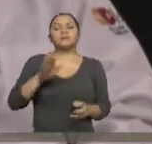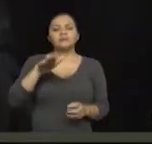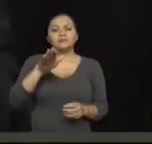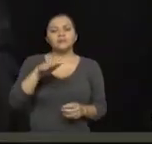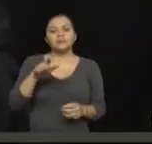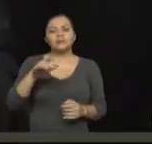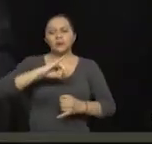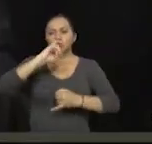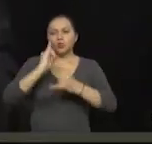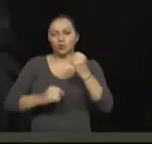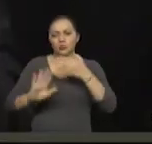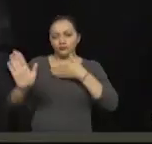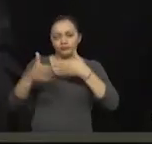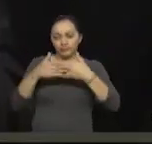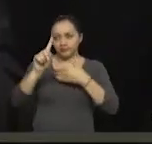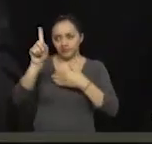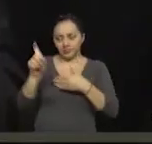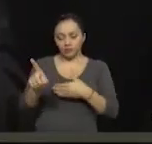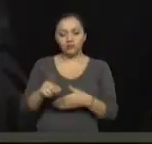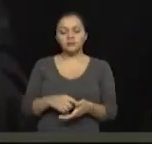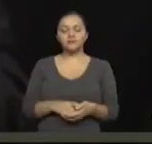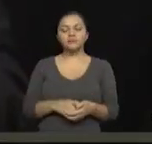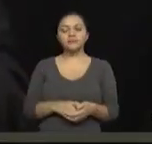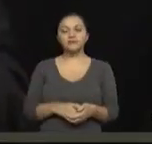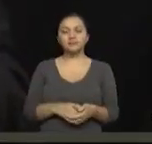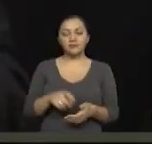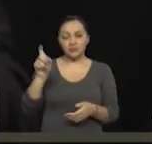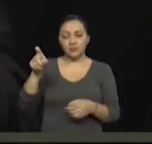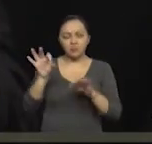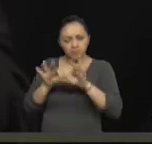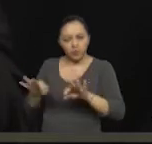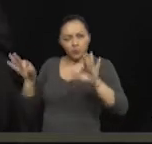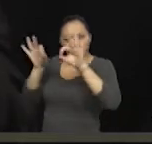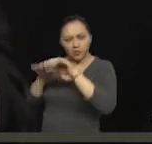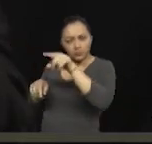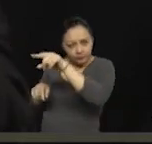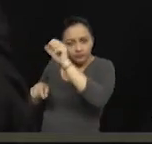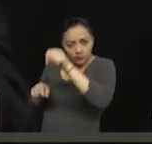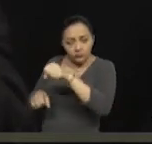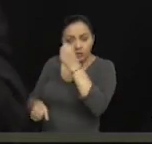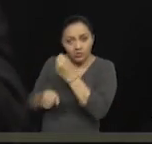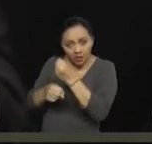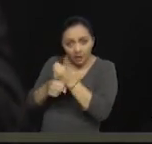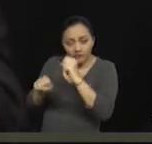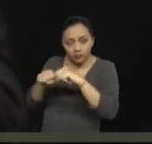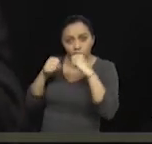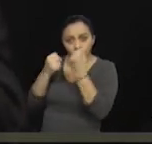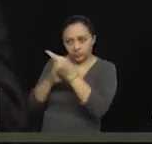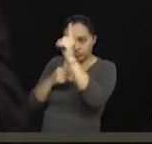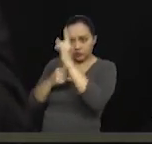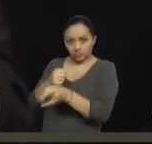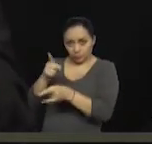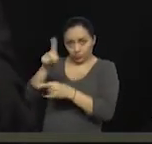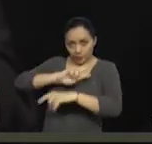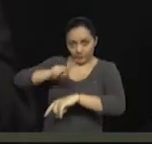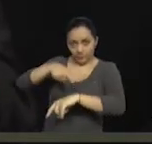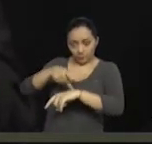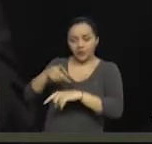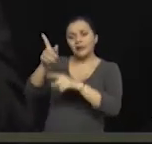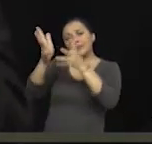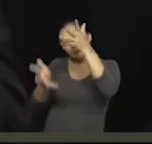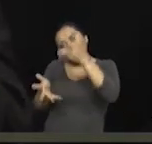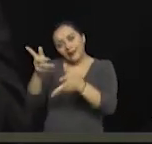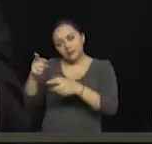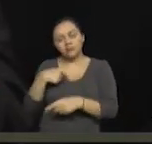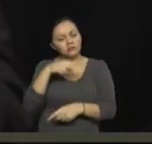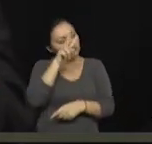última, para concluir, podríamos ser importante, ustedes a la vez como trabajo social se da cuenta muchas veces que en su entorno puede tener